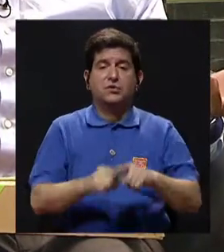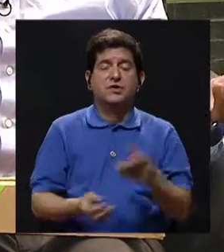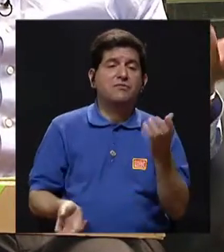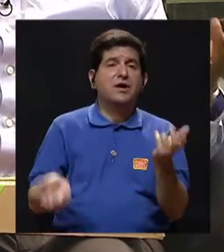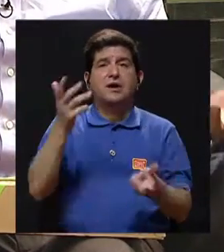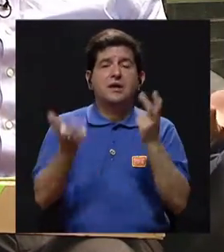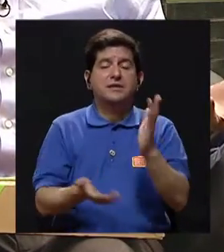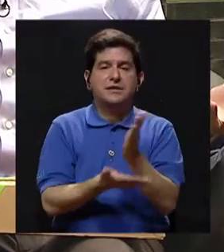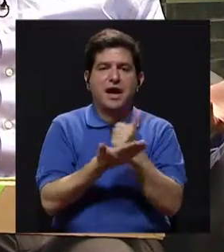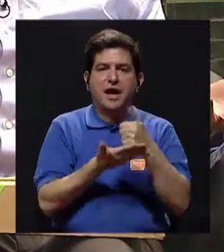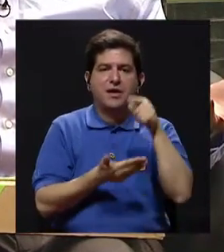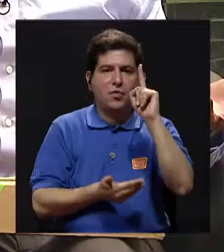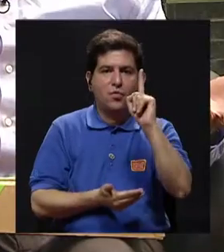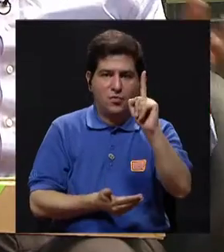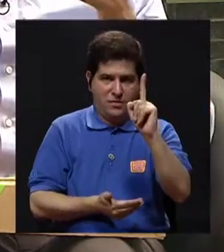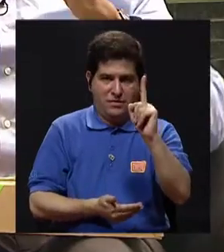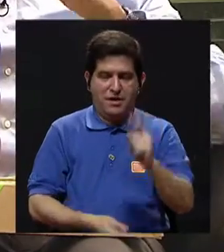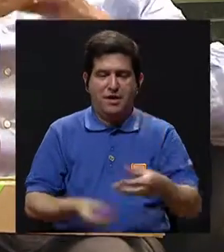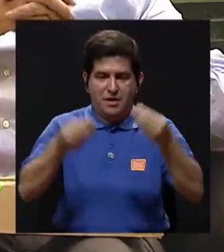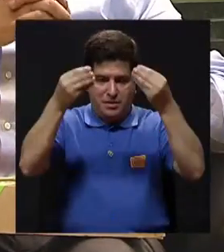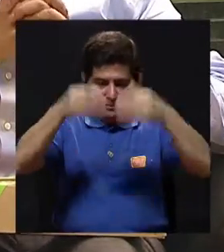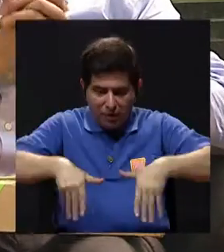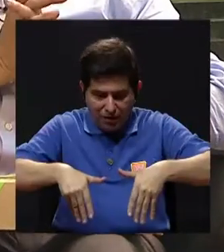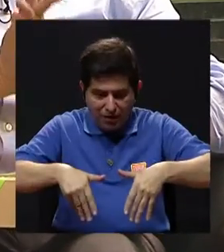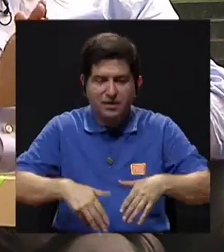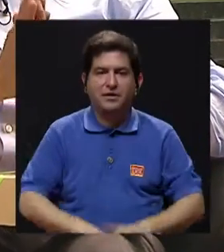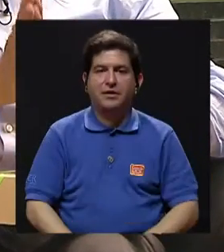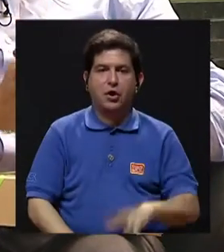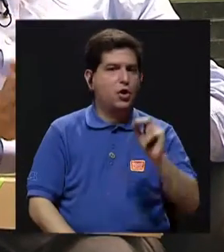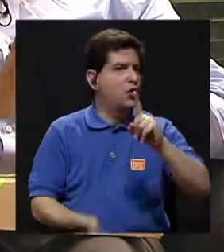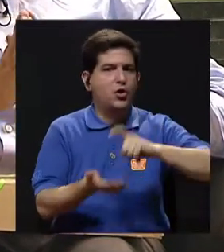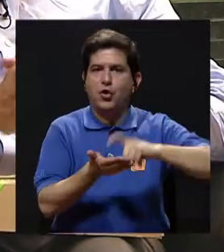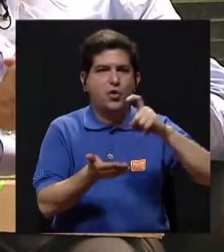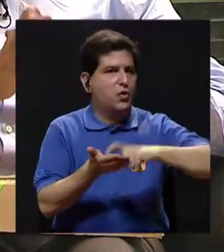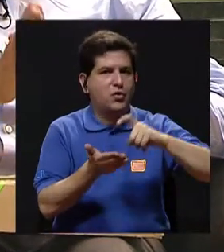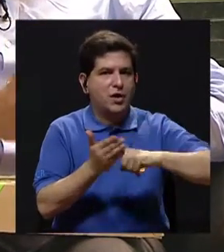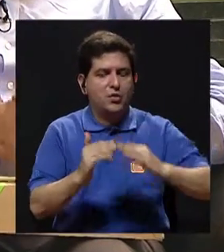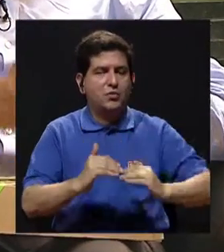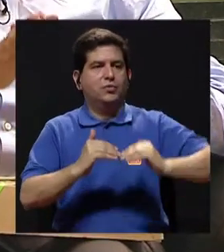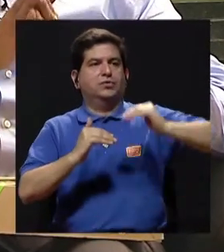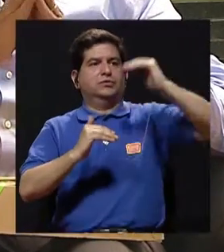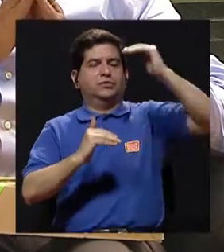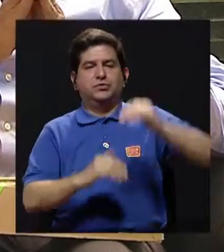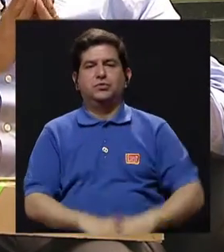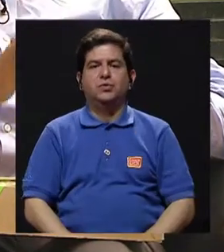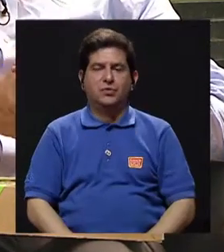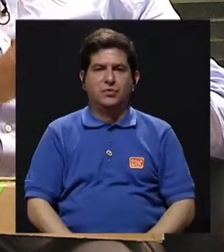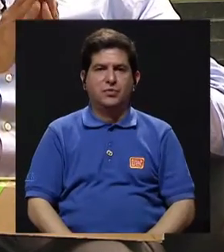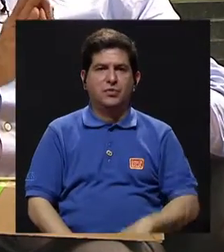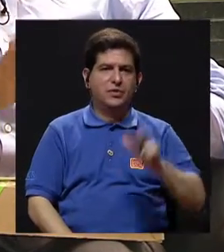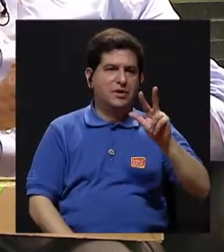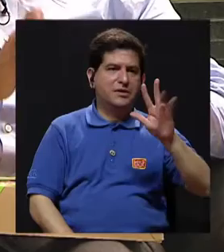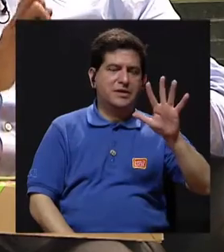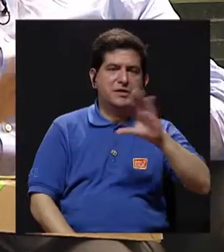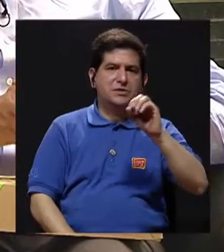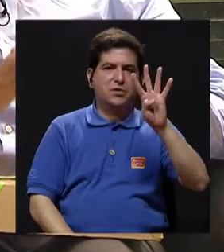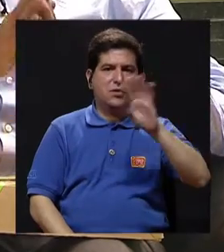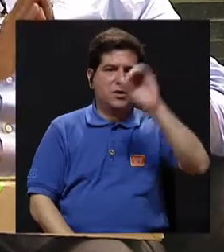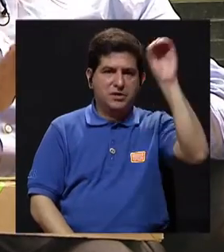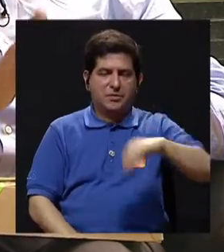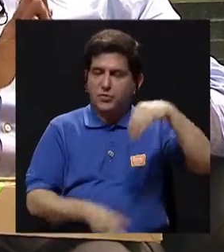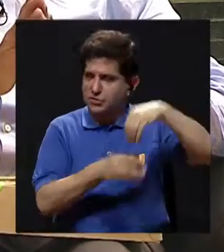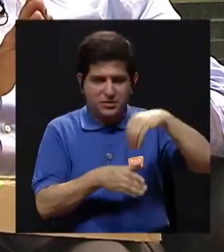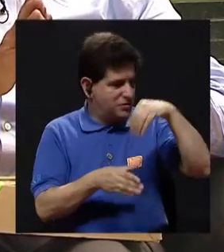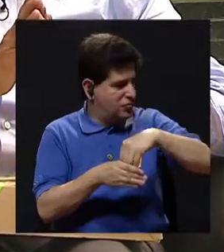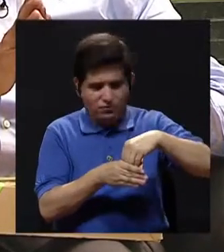bolitas, se le va a caer una. Entonces, trate de no endeudarse más allá de un 35, un 40%